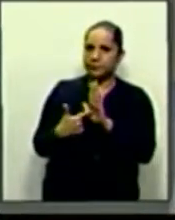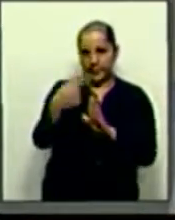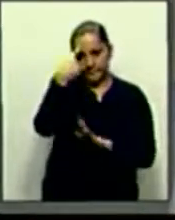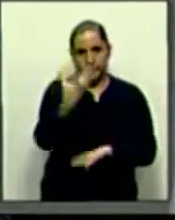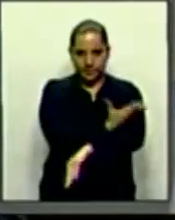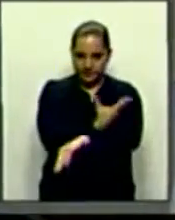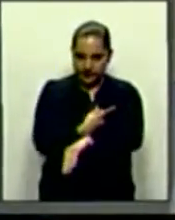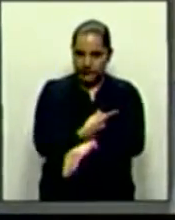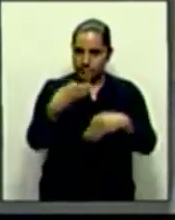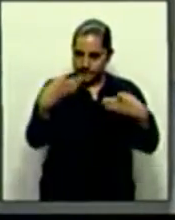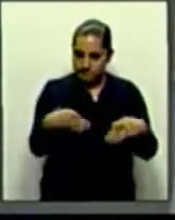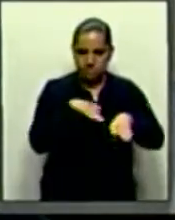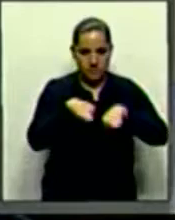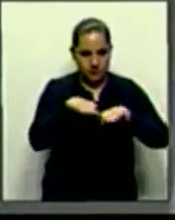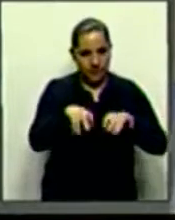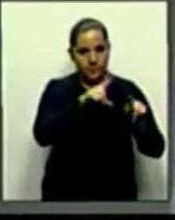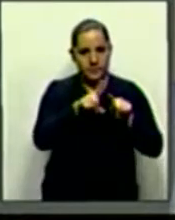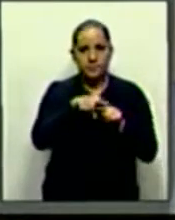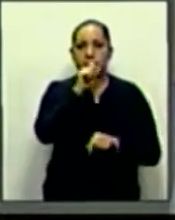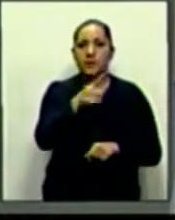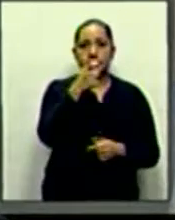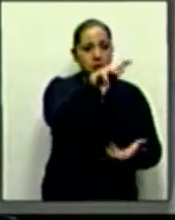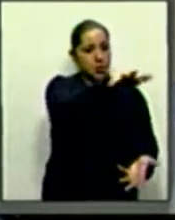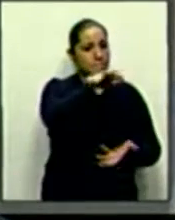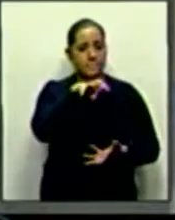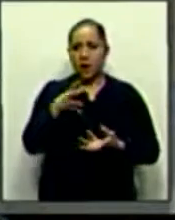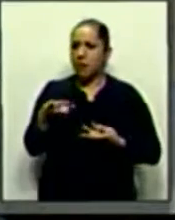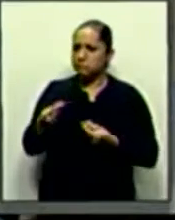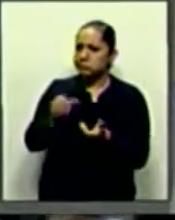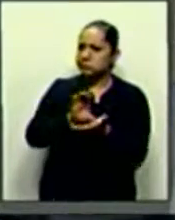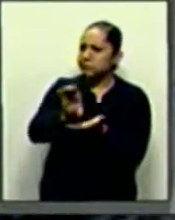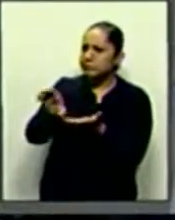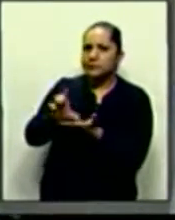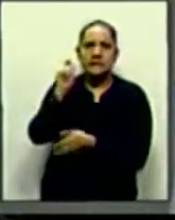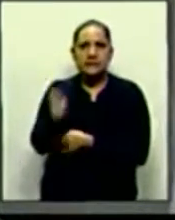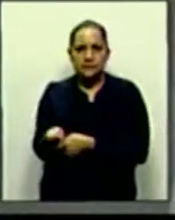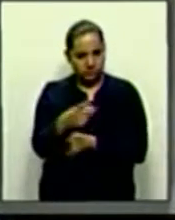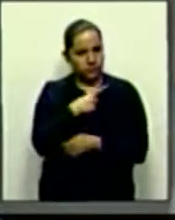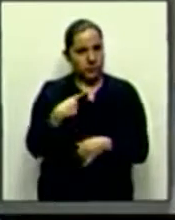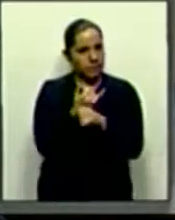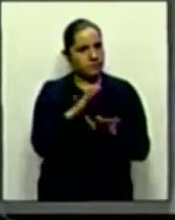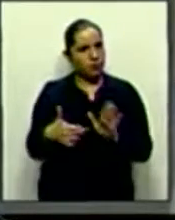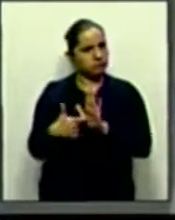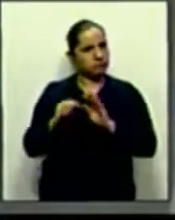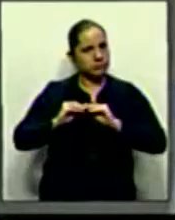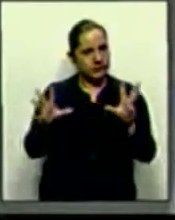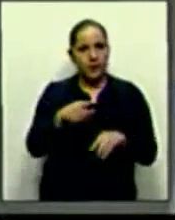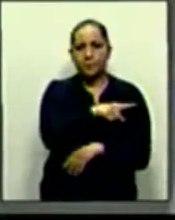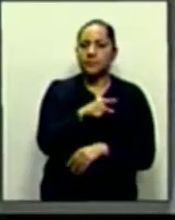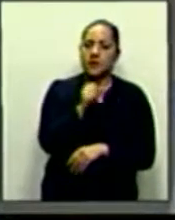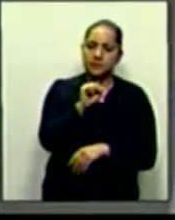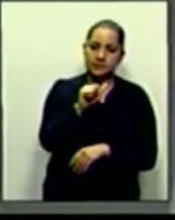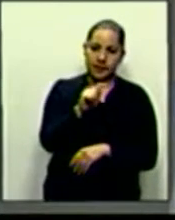la buena administración de los recursos públicos. La Secretaría de Hacienda estima que en el 2016